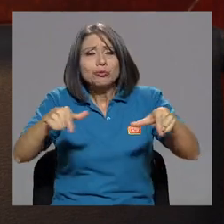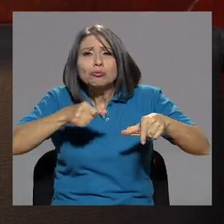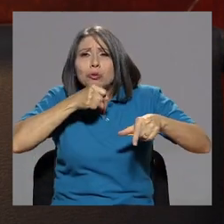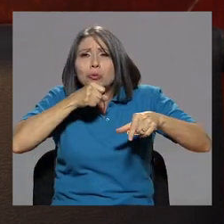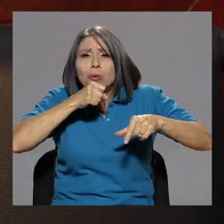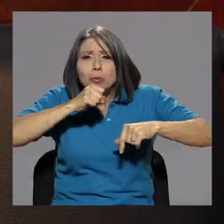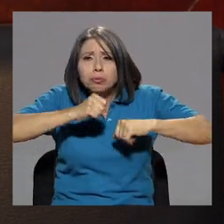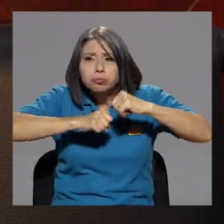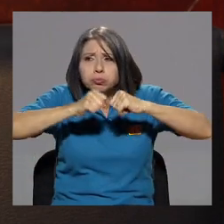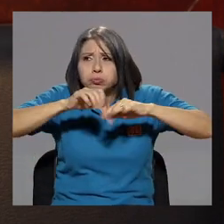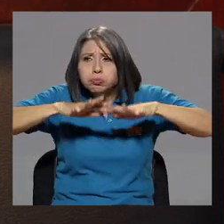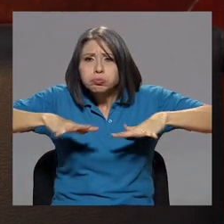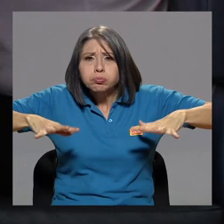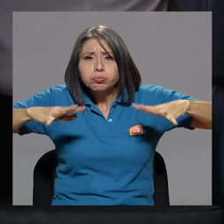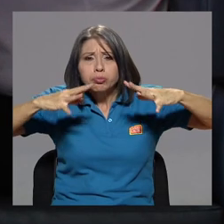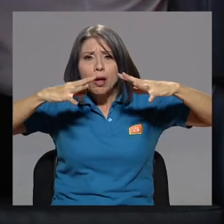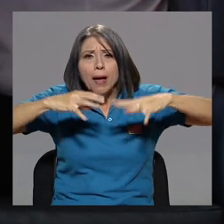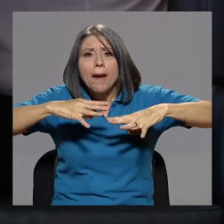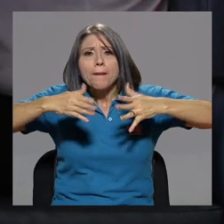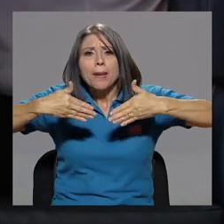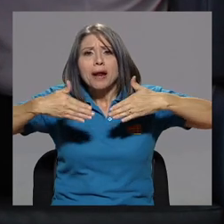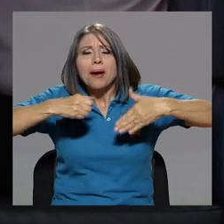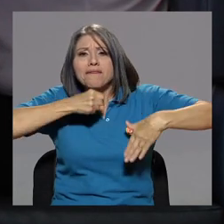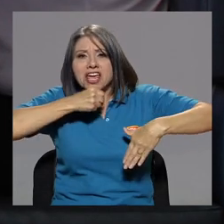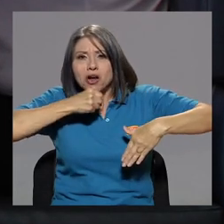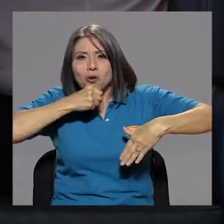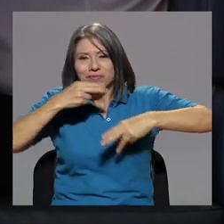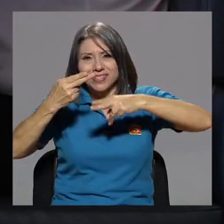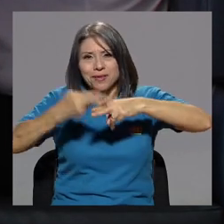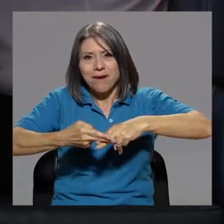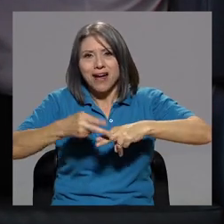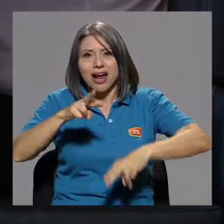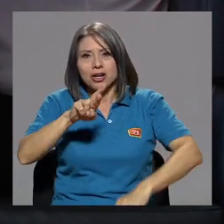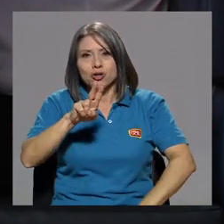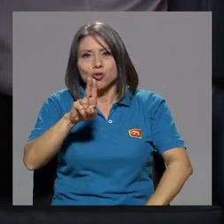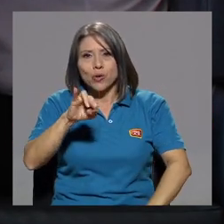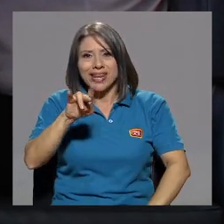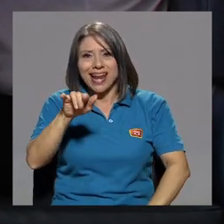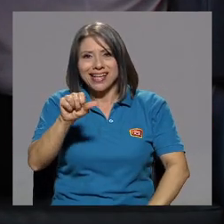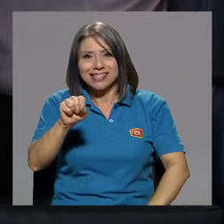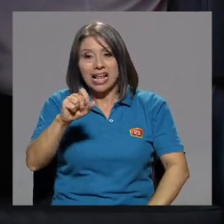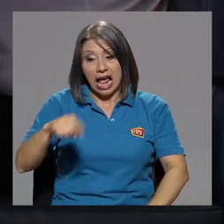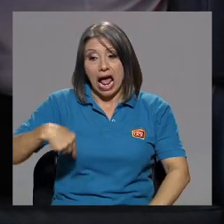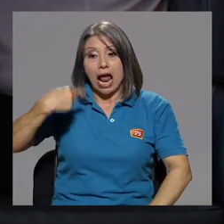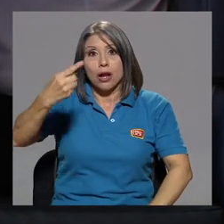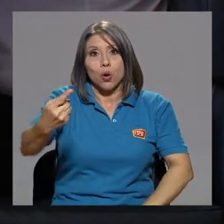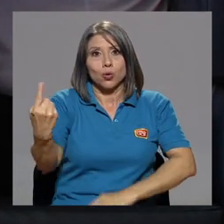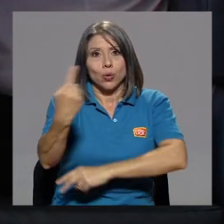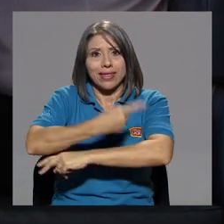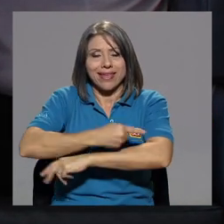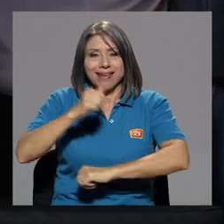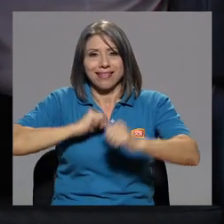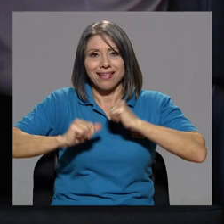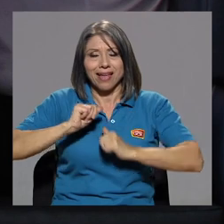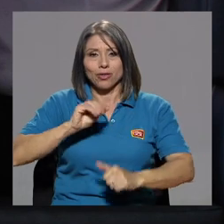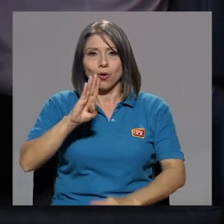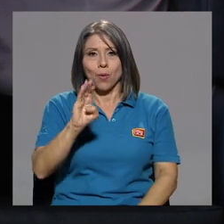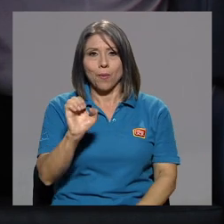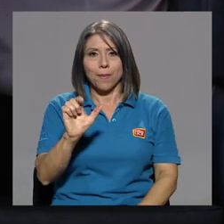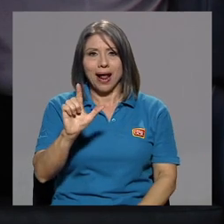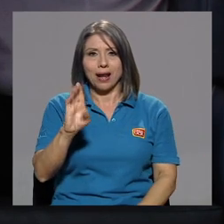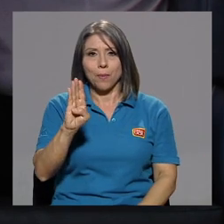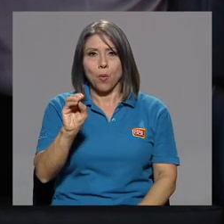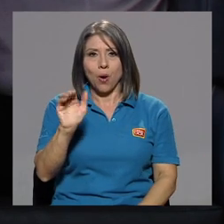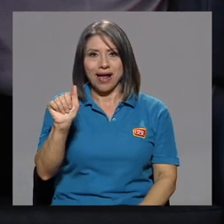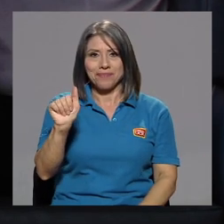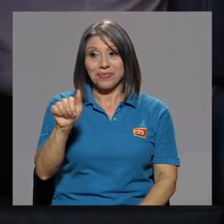Panamá Viejo. Así se llamaba la ruina. Y al otro día estuvimos en el Teatro Balboa. Y ahí